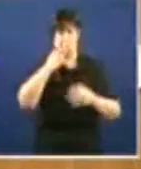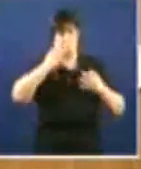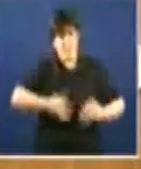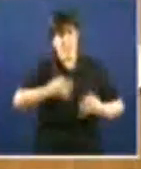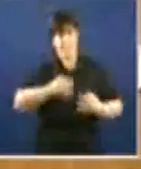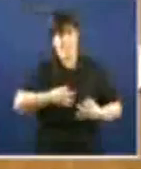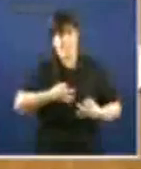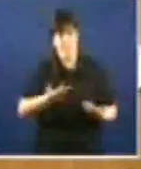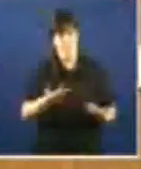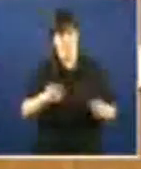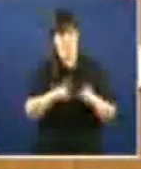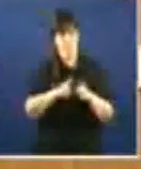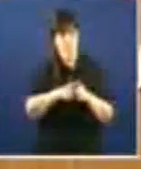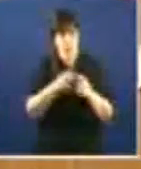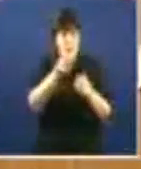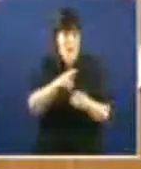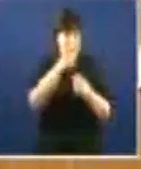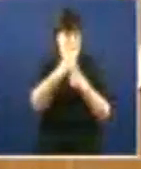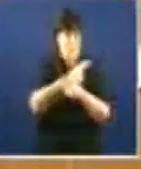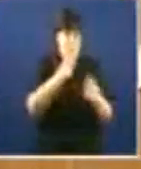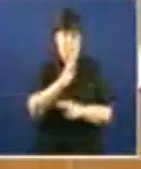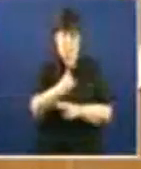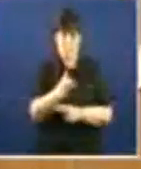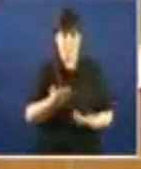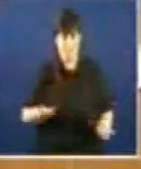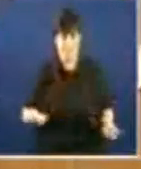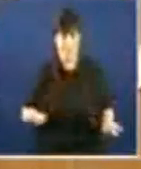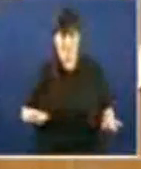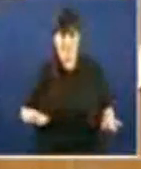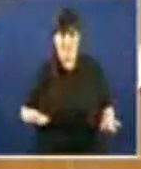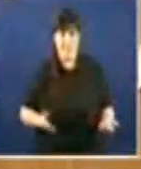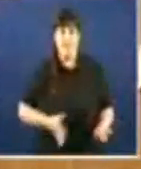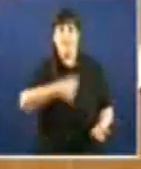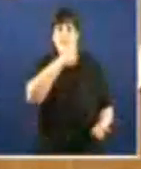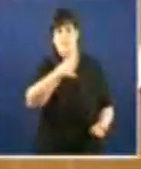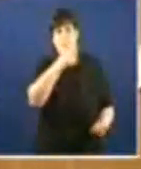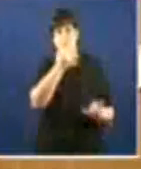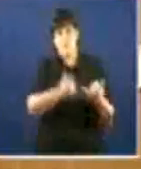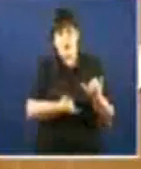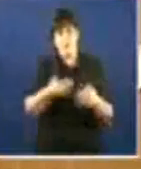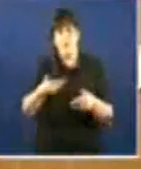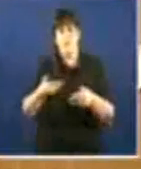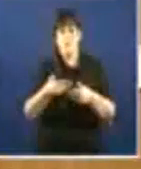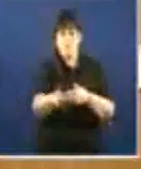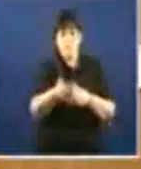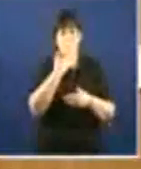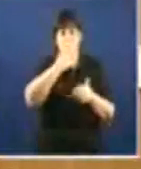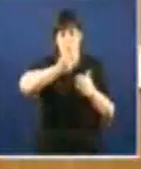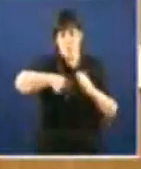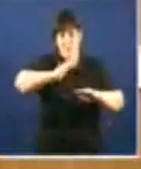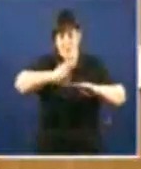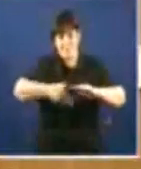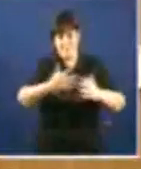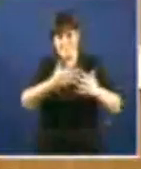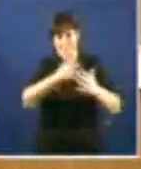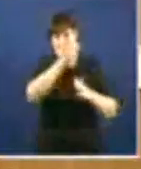perxudicial para a hacienda pública, e que vamos ter que devolver a fecha de vencemento de 2017, 12